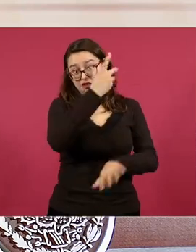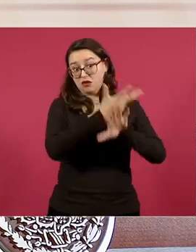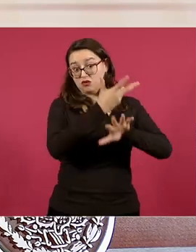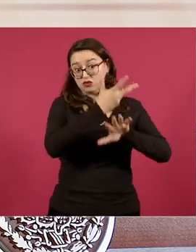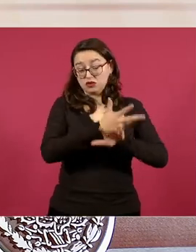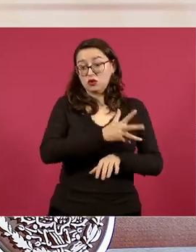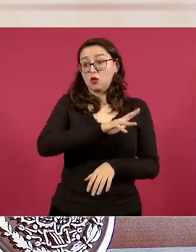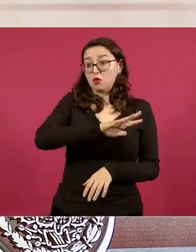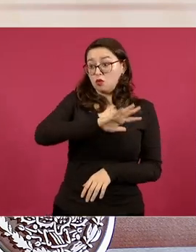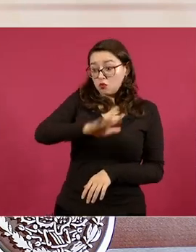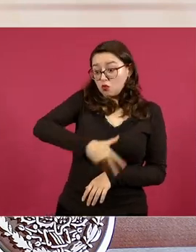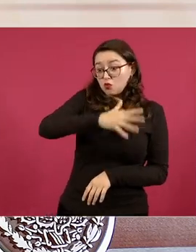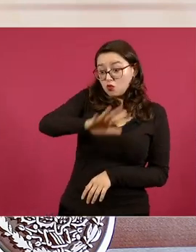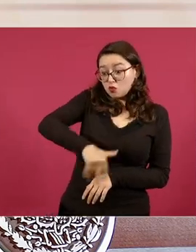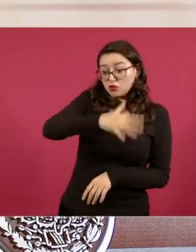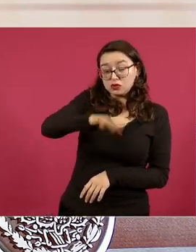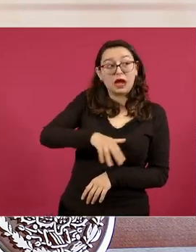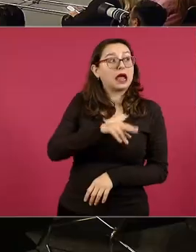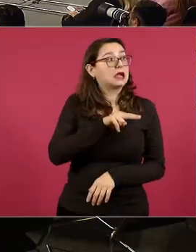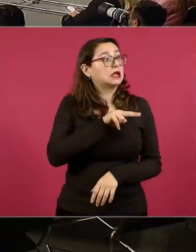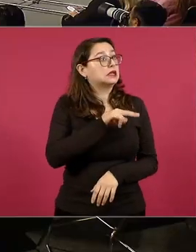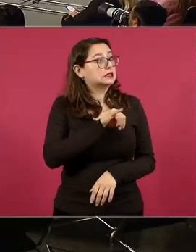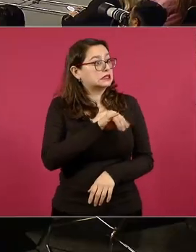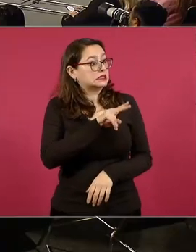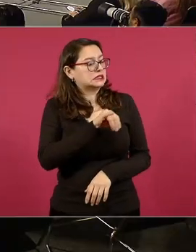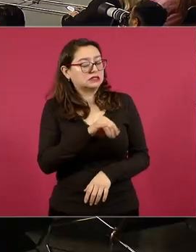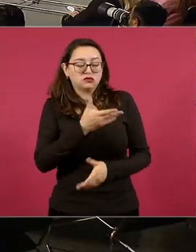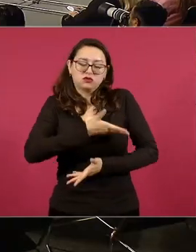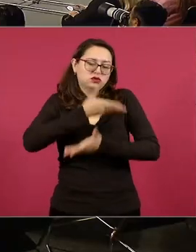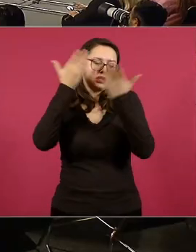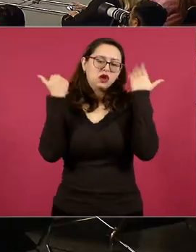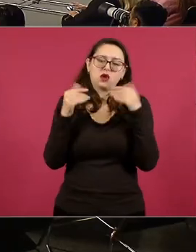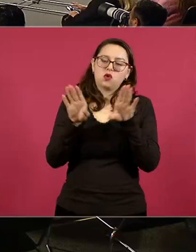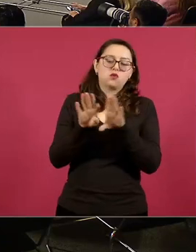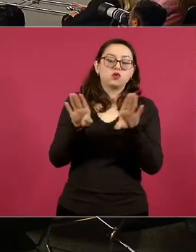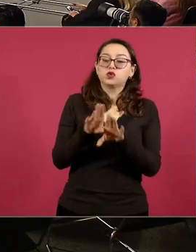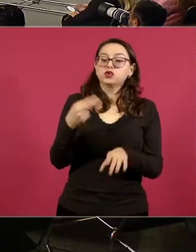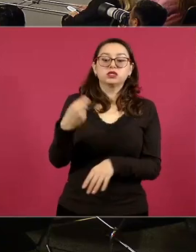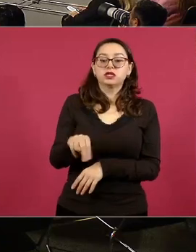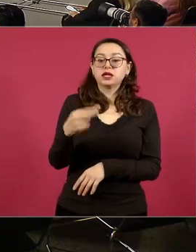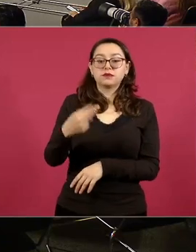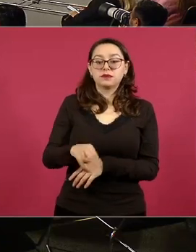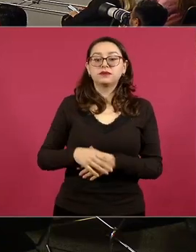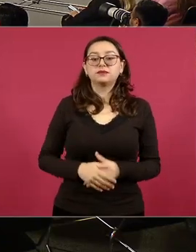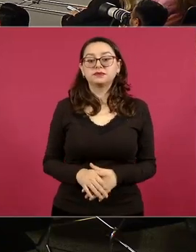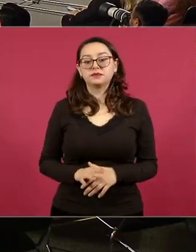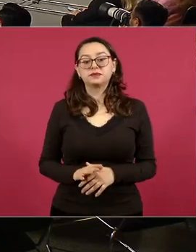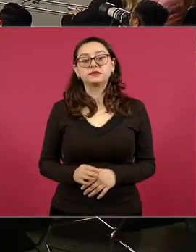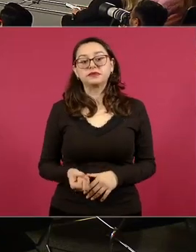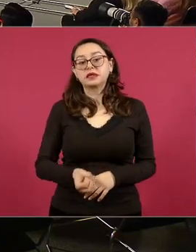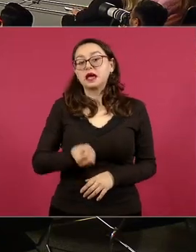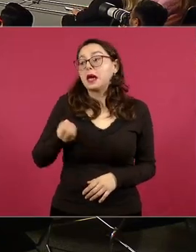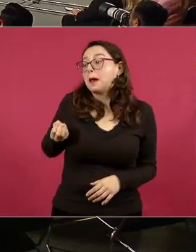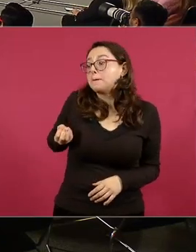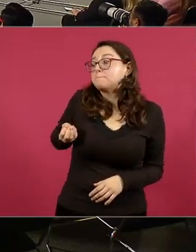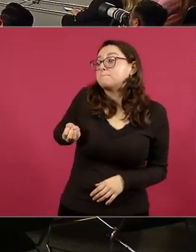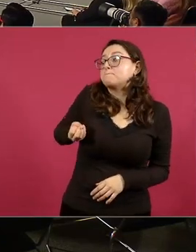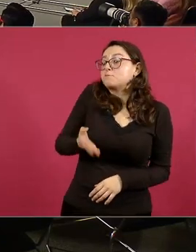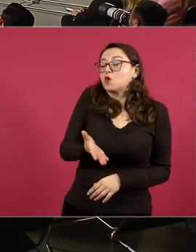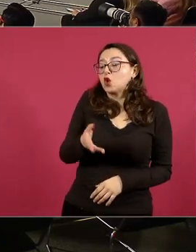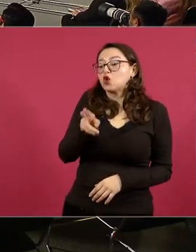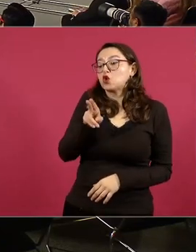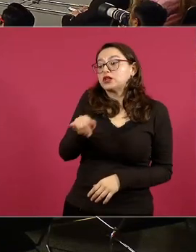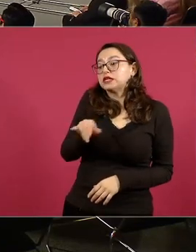del Nini ¿no? el Nini ¿no? no sé cómo se llama así la podan así la podan